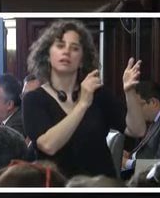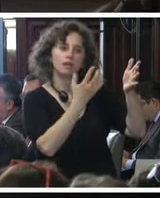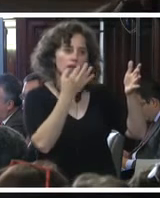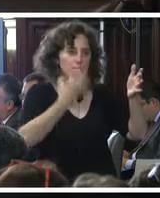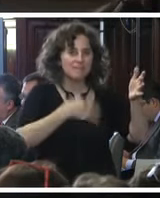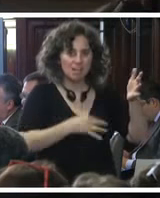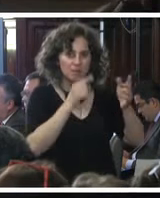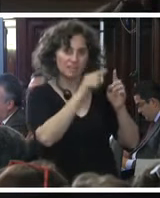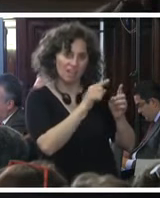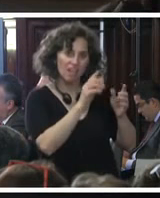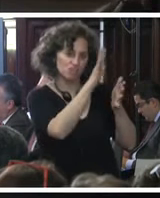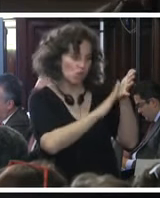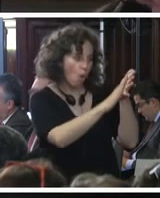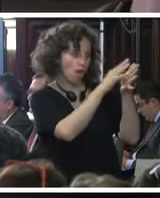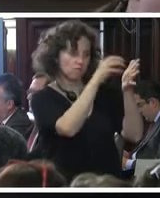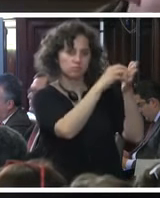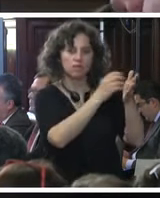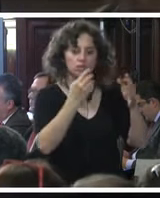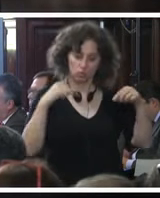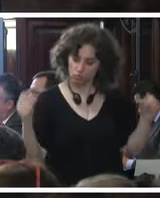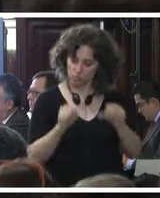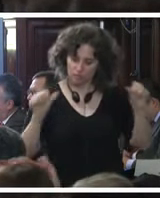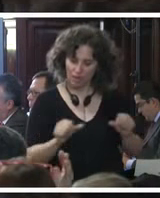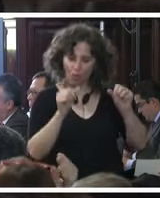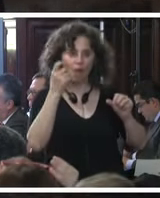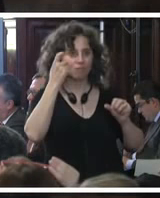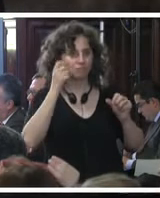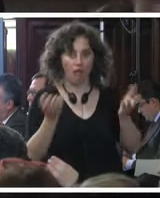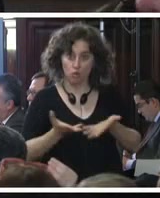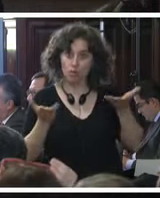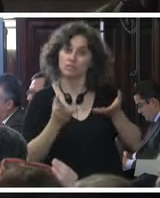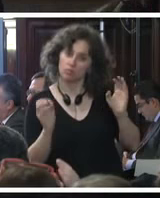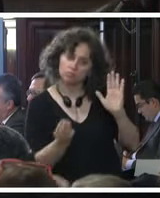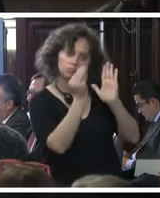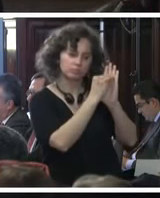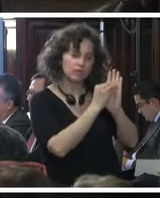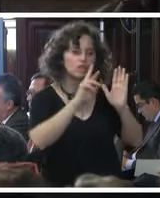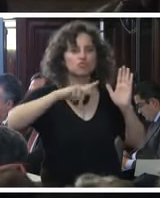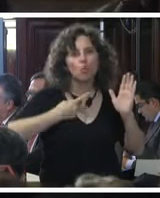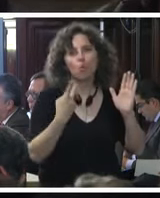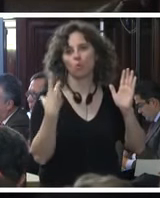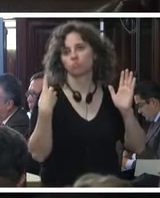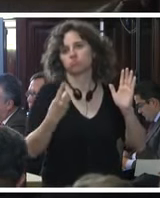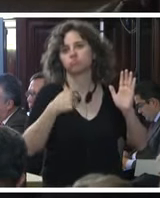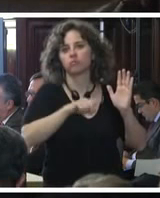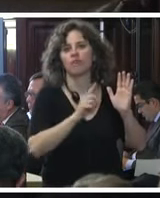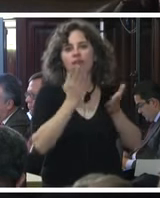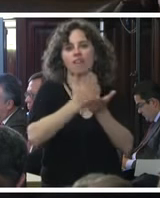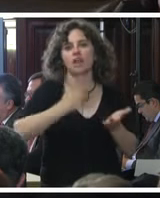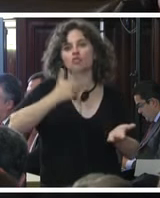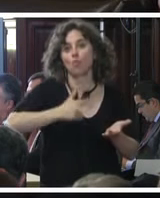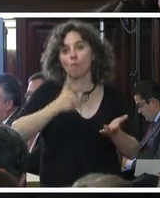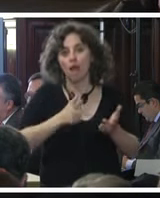particulares en ese sentido lo hemos estado actualizando y la Subprocuraduría de Derechos Humanos a cargo del caso como hemos